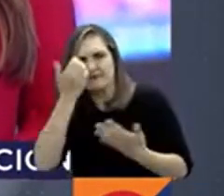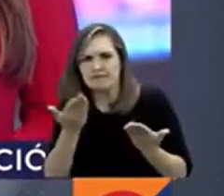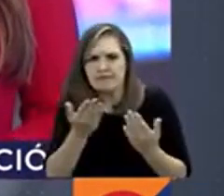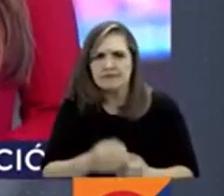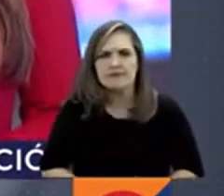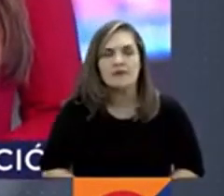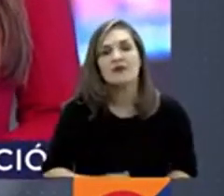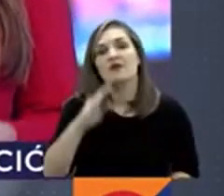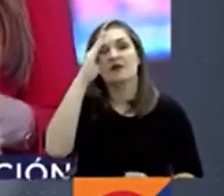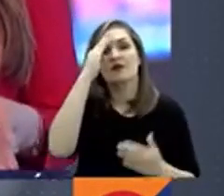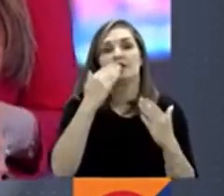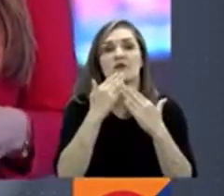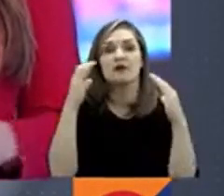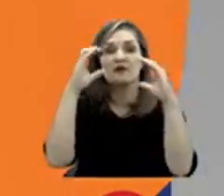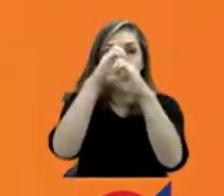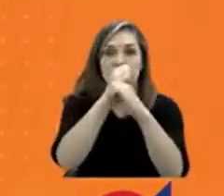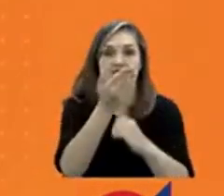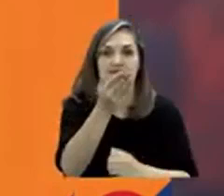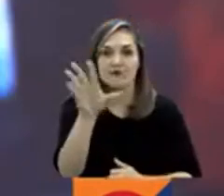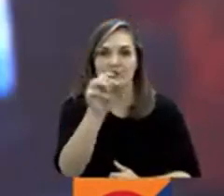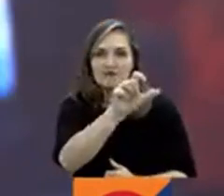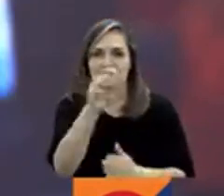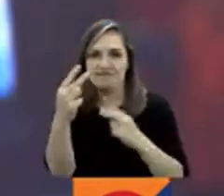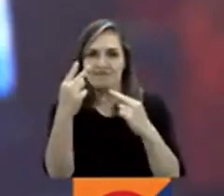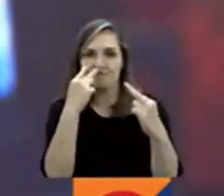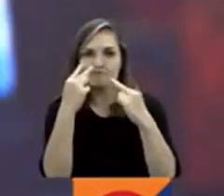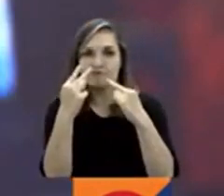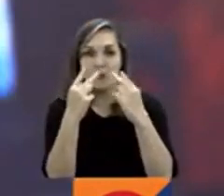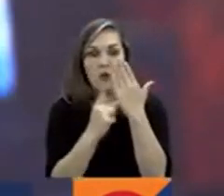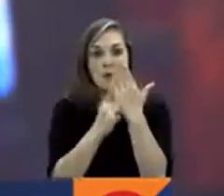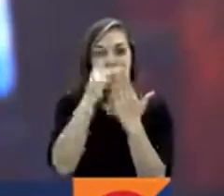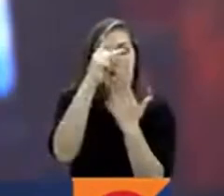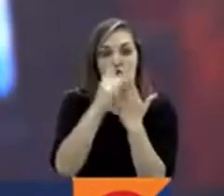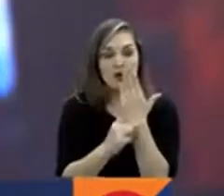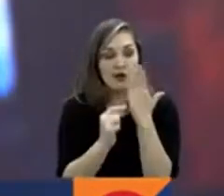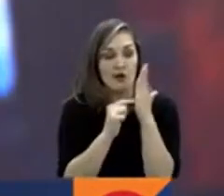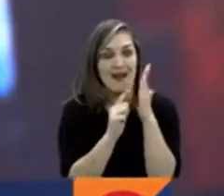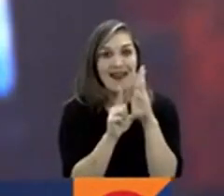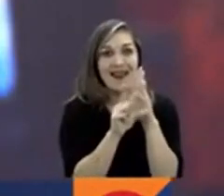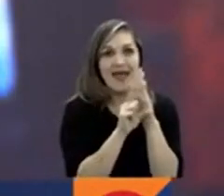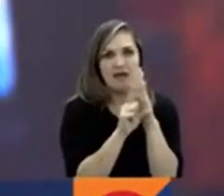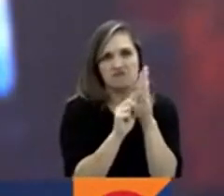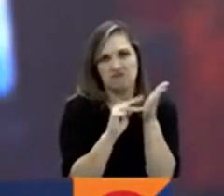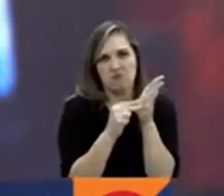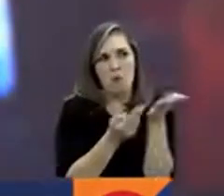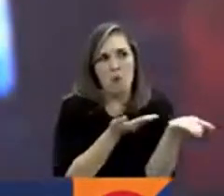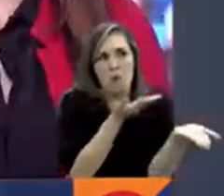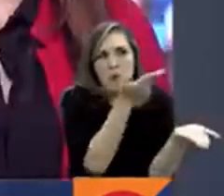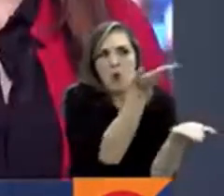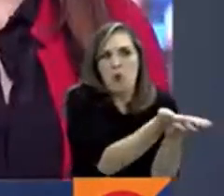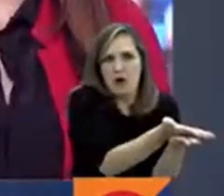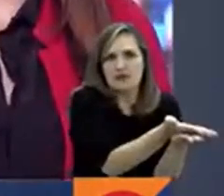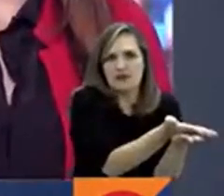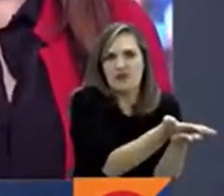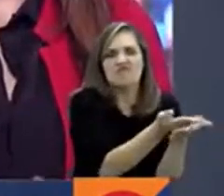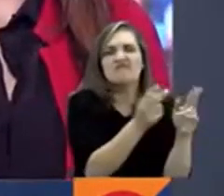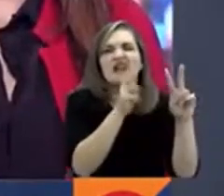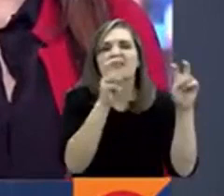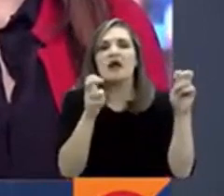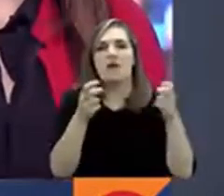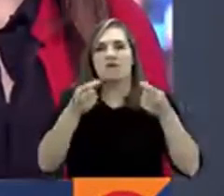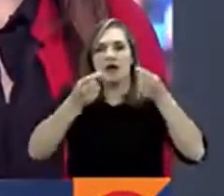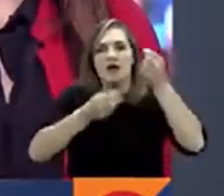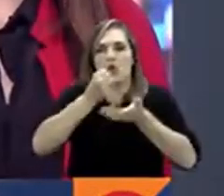Muy buenas noches para usted y para todos los televidentes. El proyecto de la reforma a la salud está enfocado en el manejo público de recursos de salud,